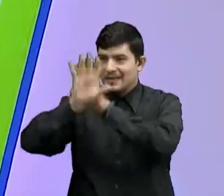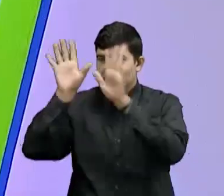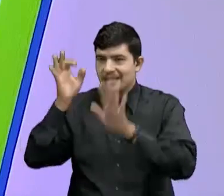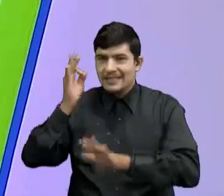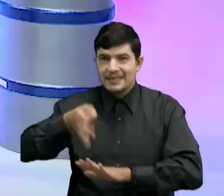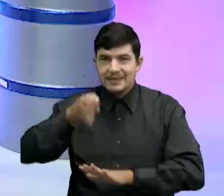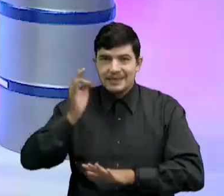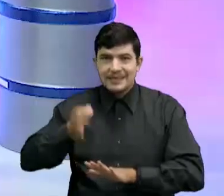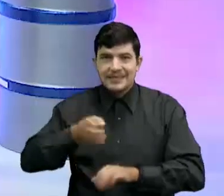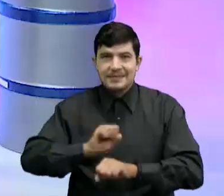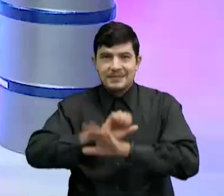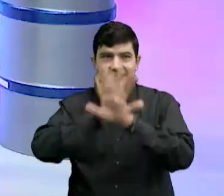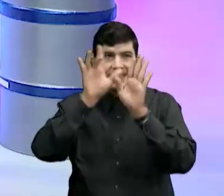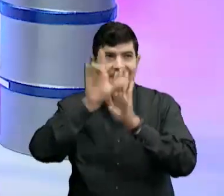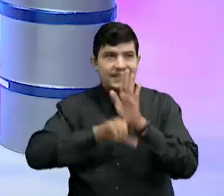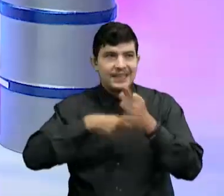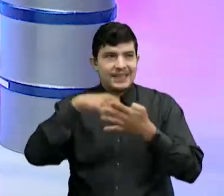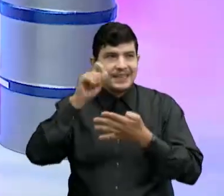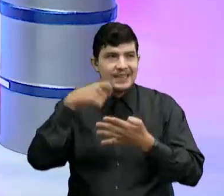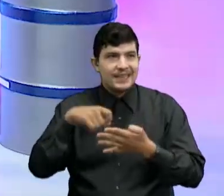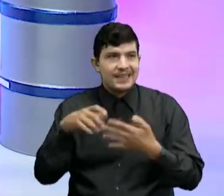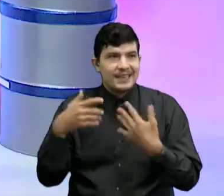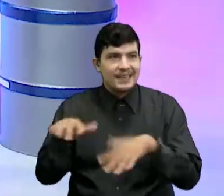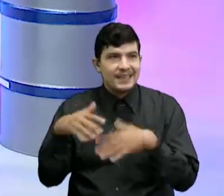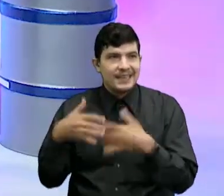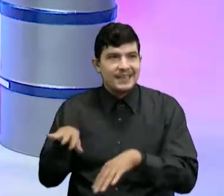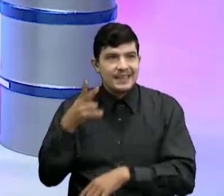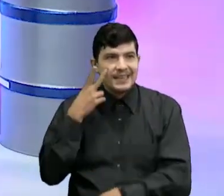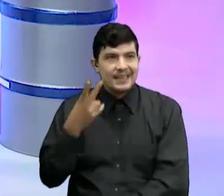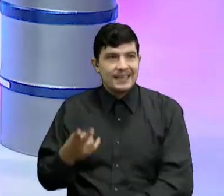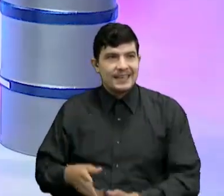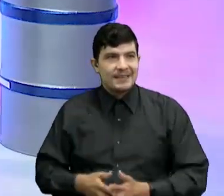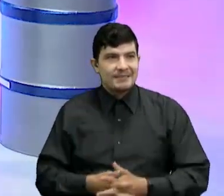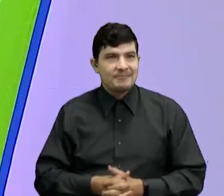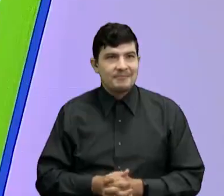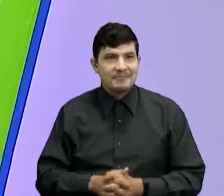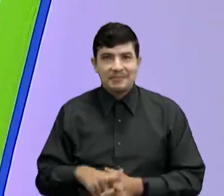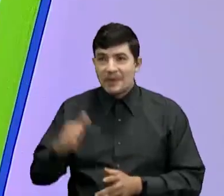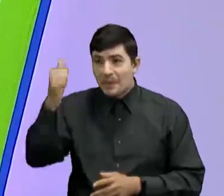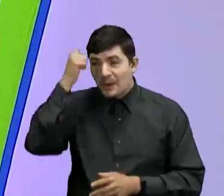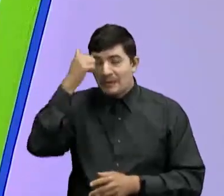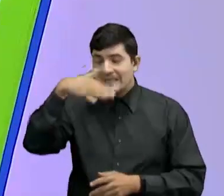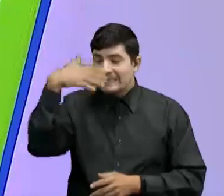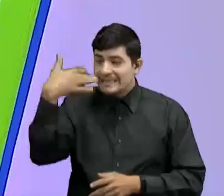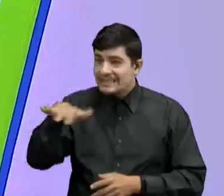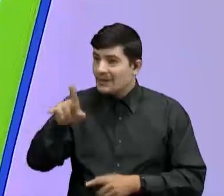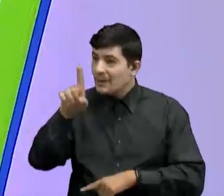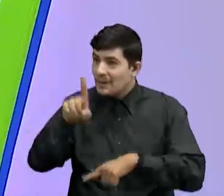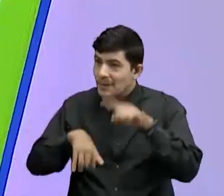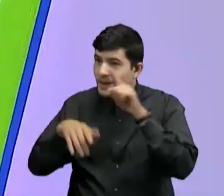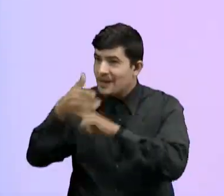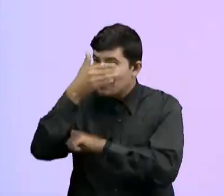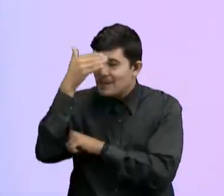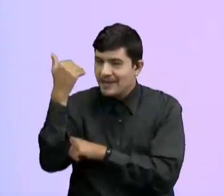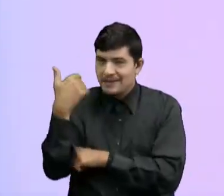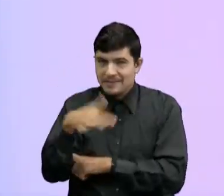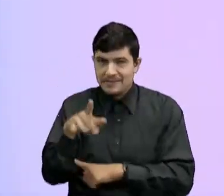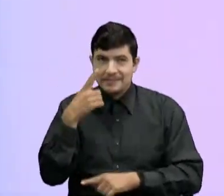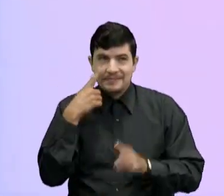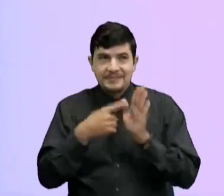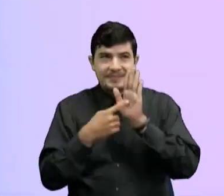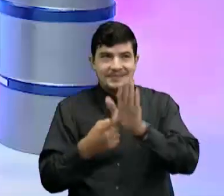siempre trabajamos en la jornada de la mañana No, Profe Terrible Eso no se le puede olvidar Vamos a tomar lista Carita triste